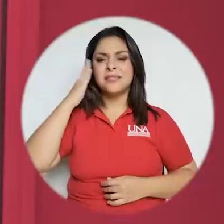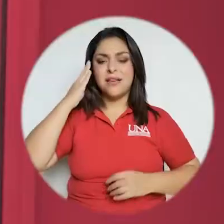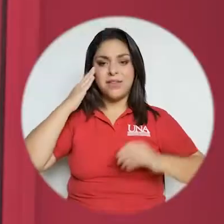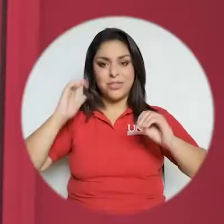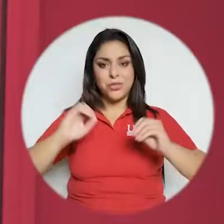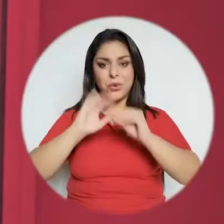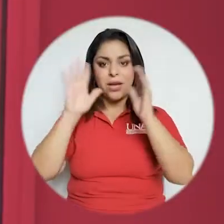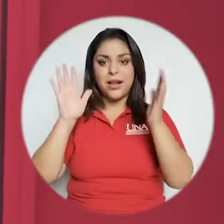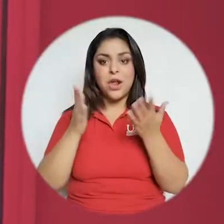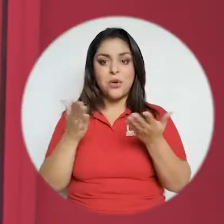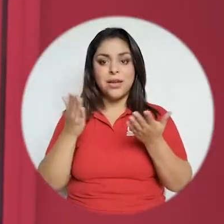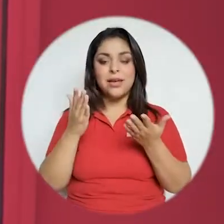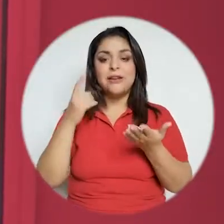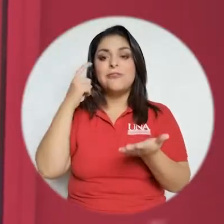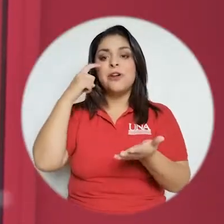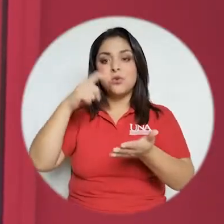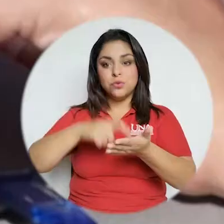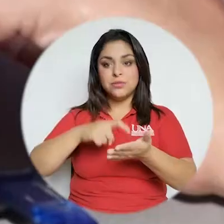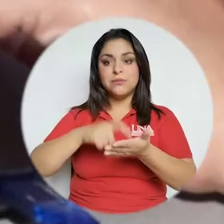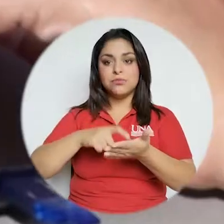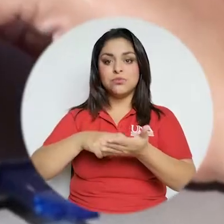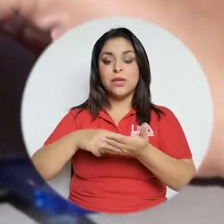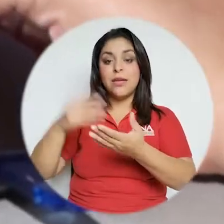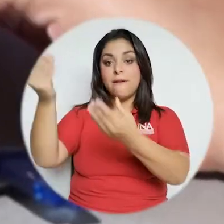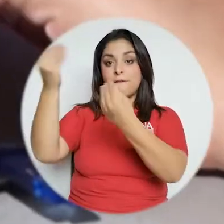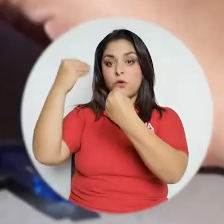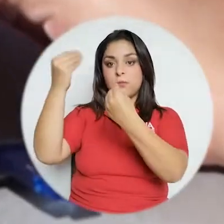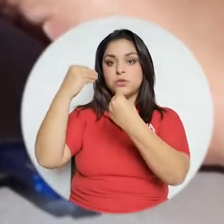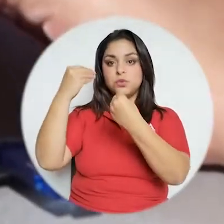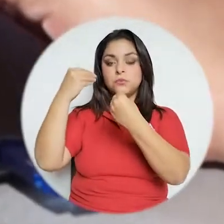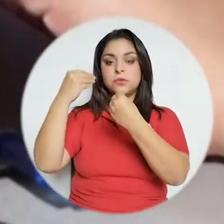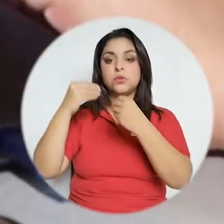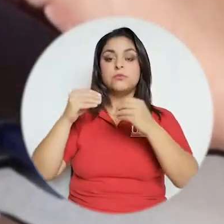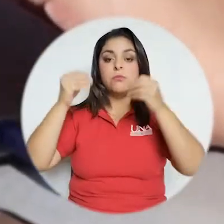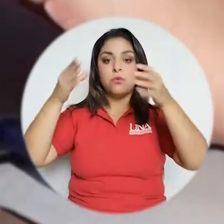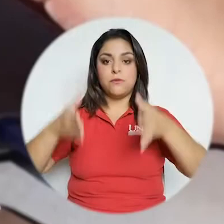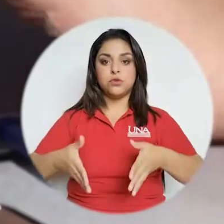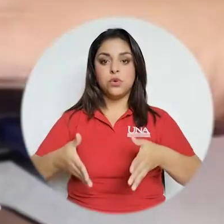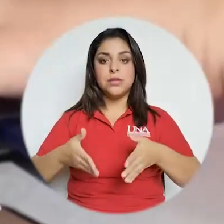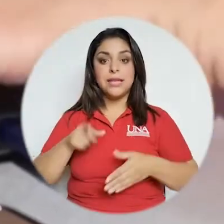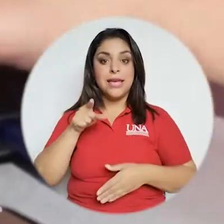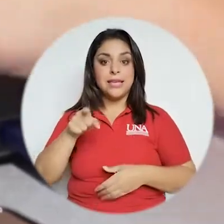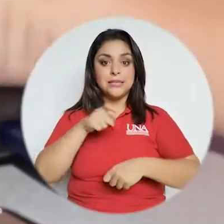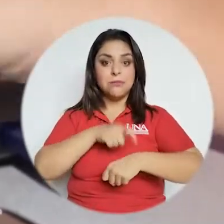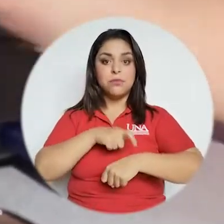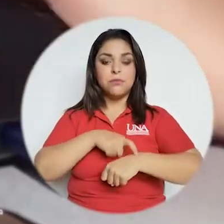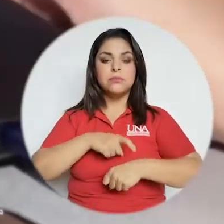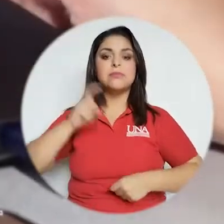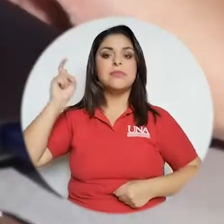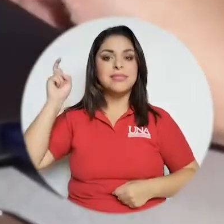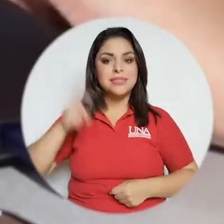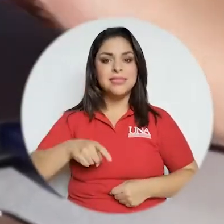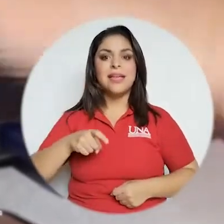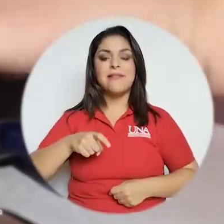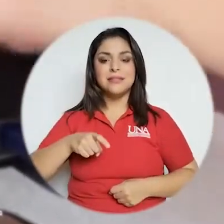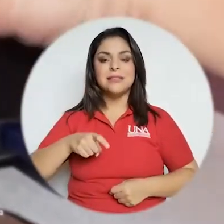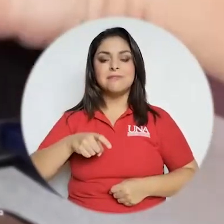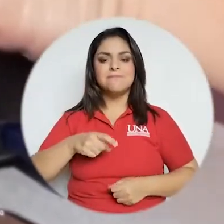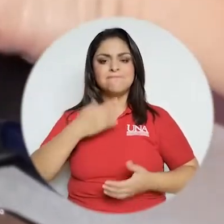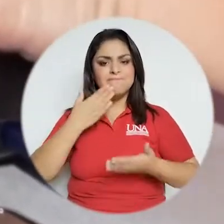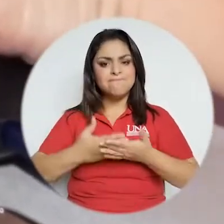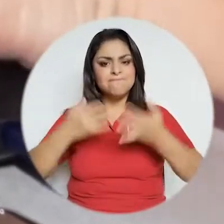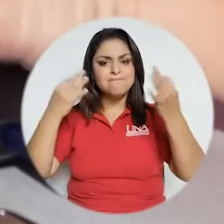siendo muy claro y es reconociendo que la formación de los académicos y académicas en este ámbito